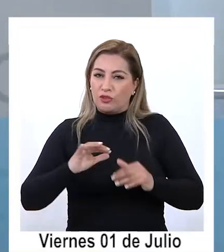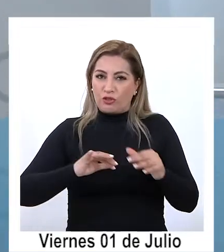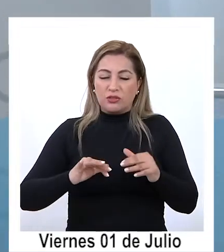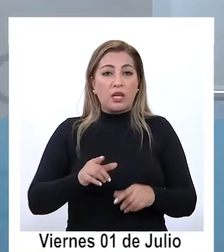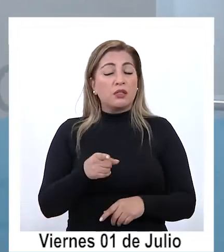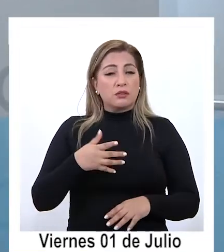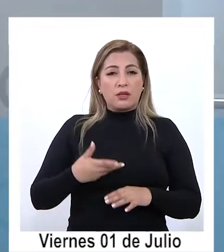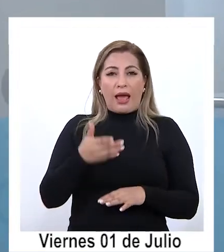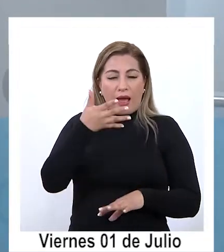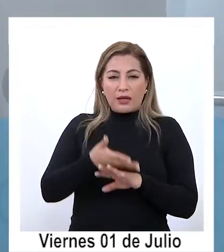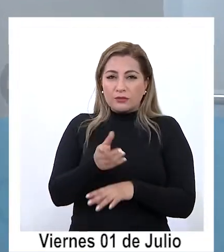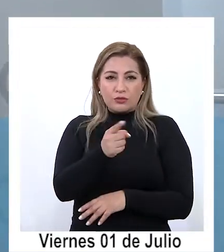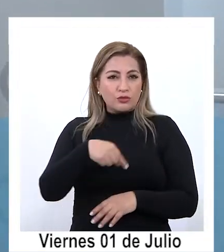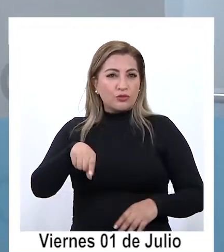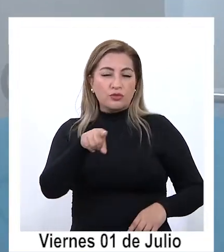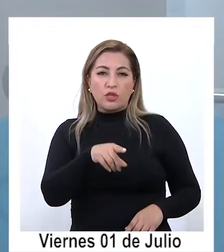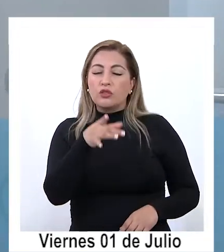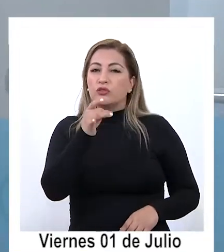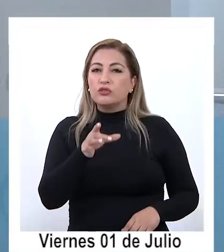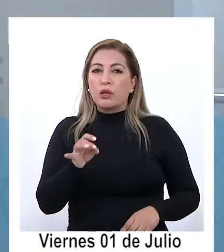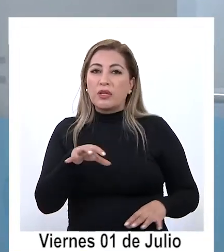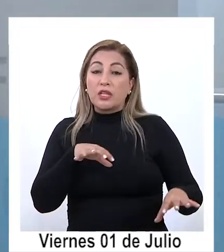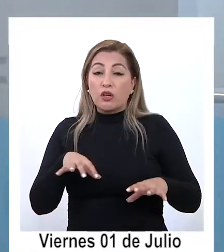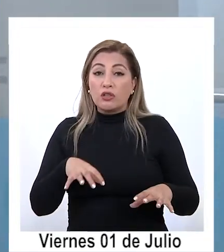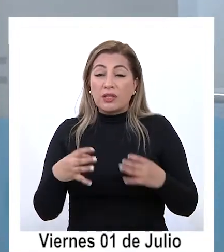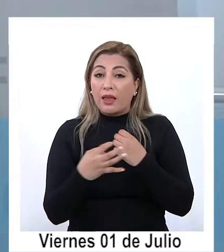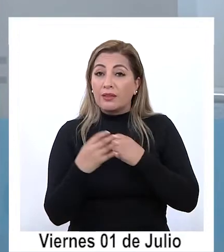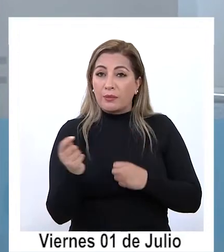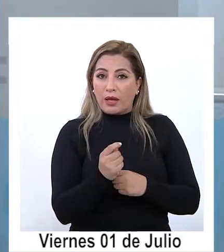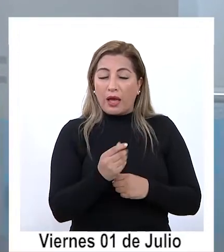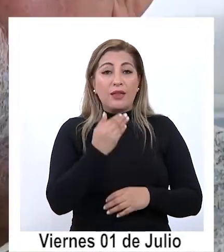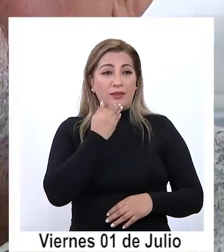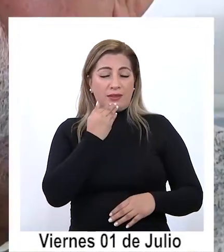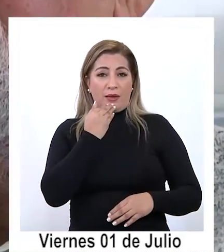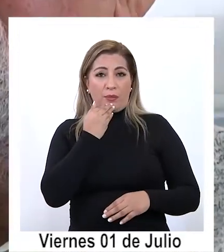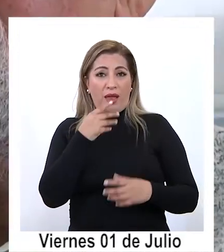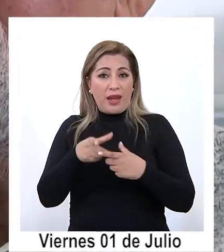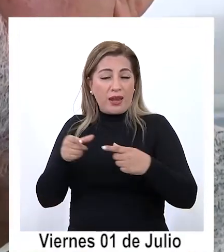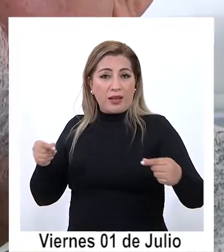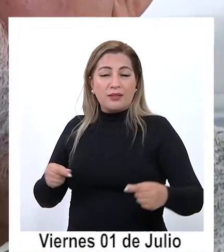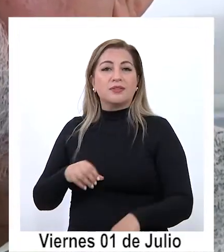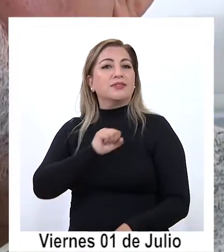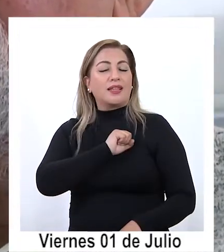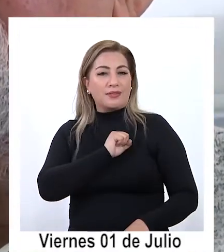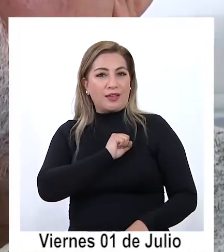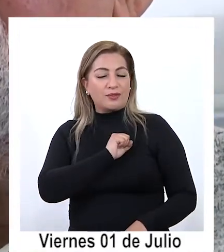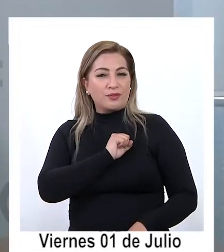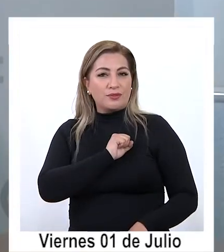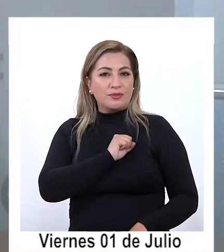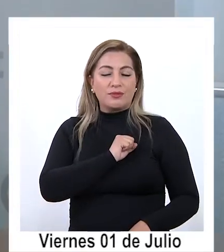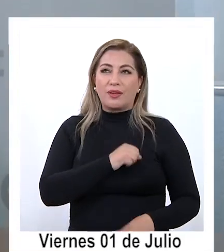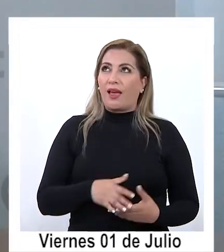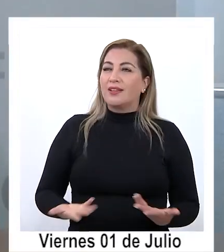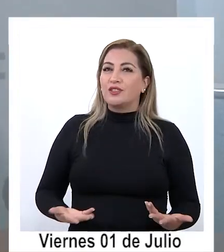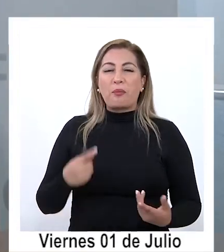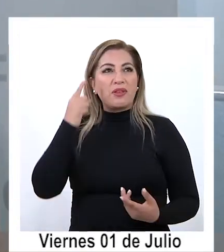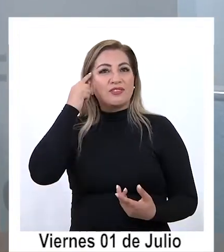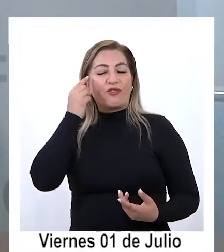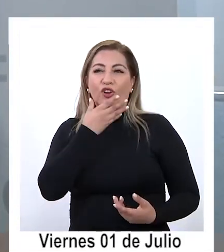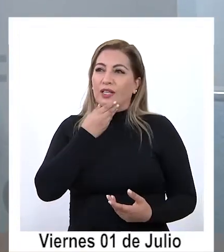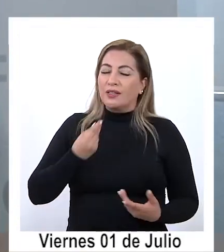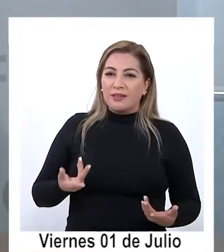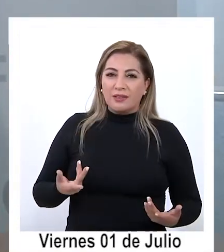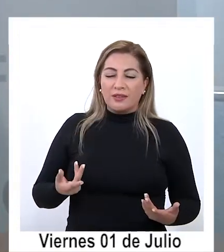nosotros tenemos no solo instrumentos regionales sino que también instrumentos a nivel nacional entonces qué lindo sería que